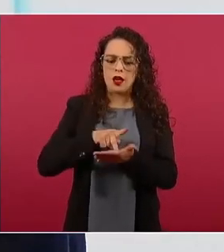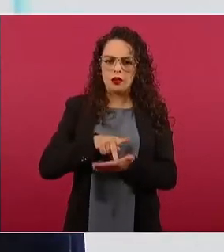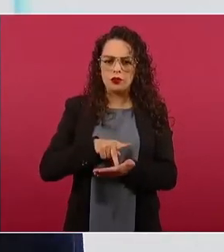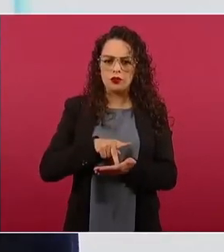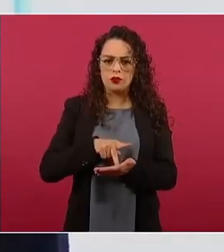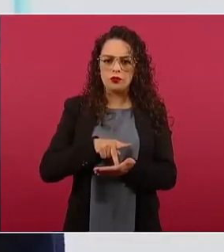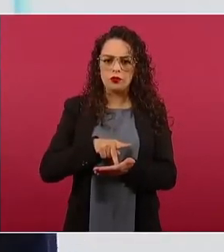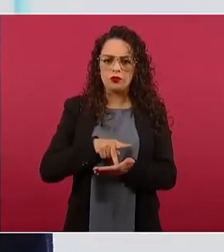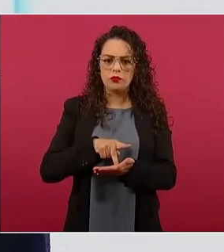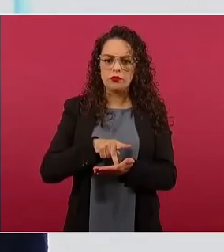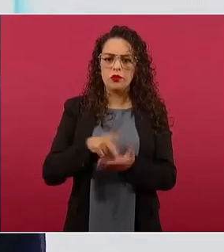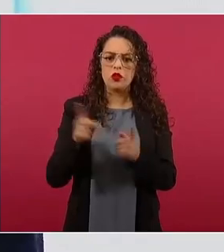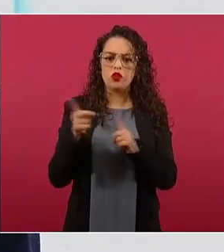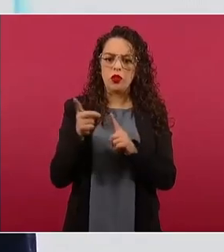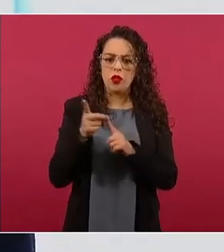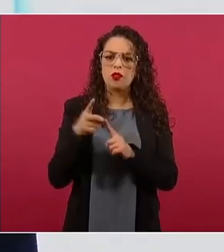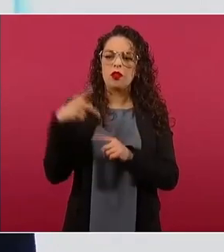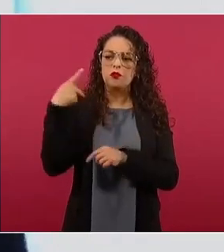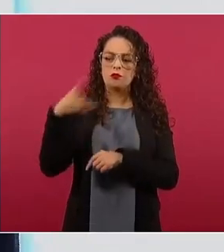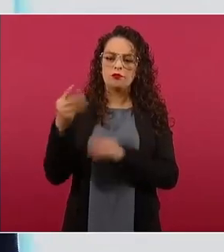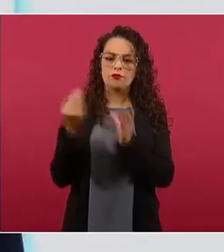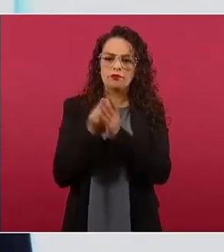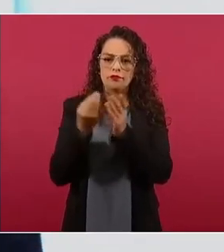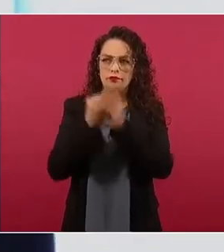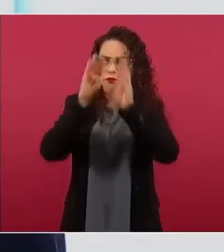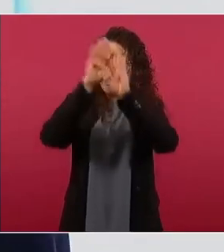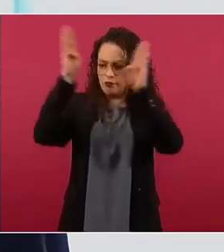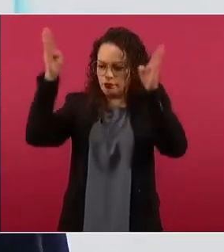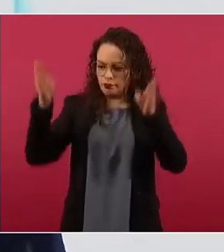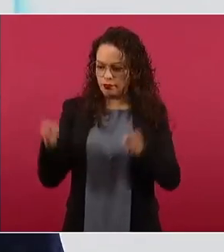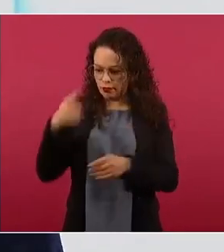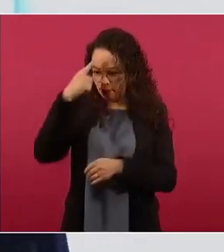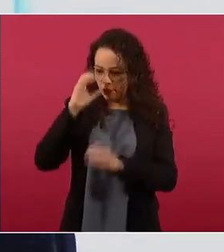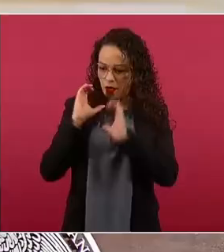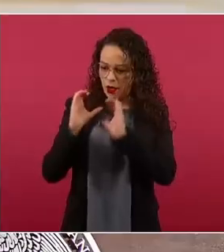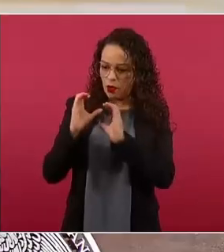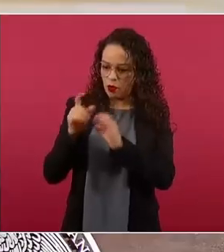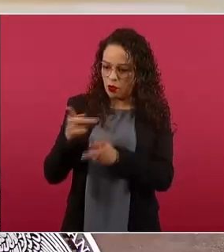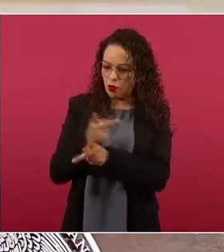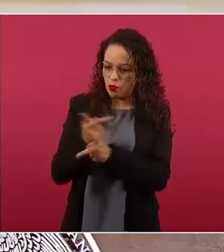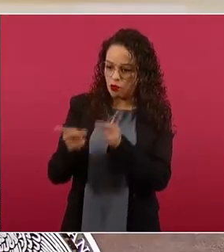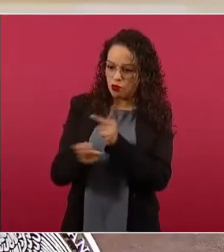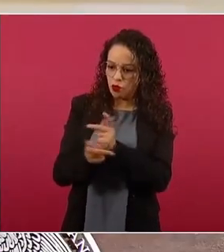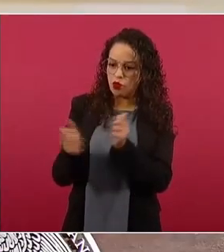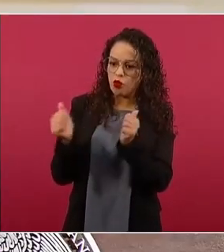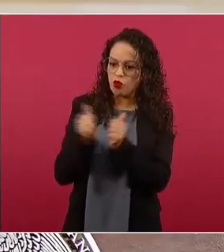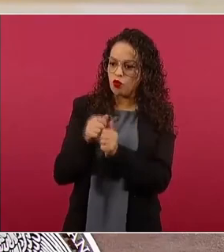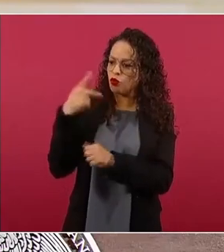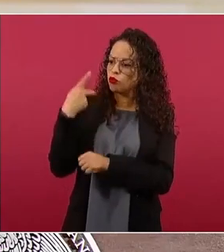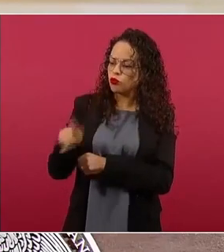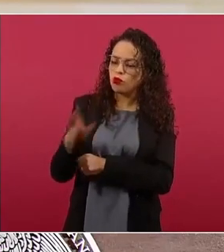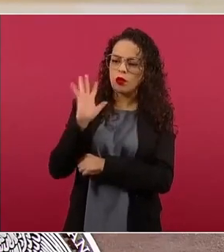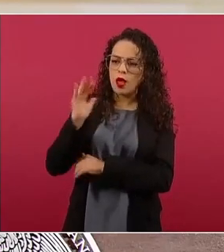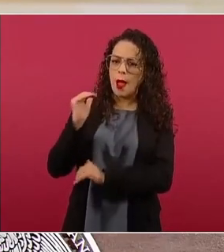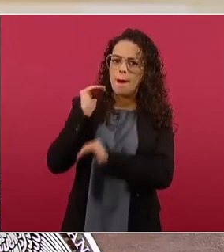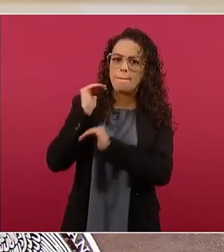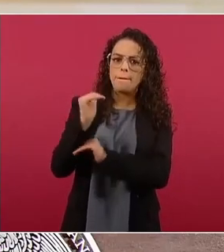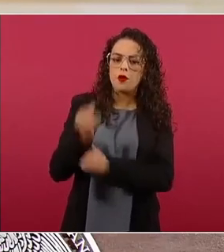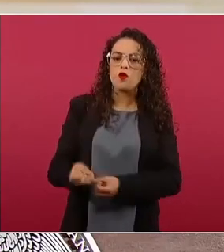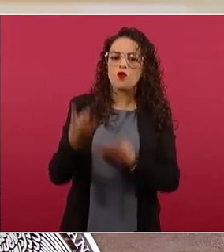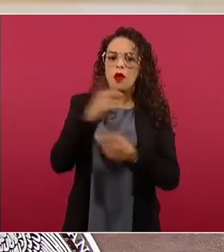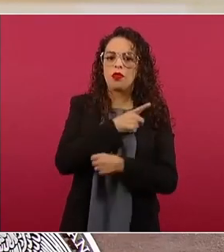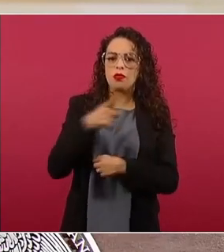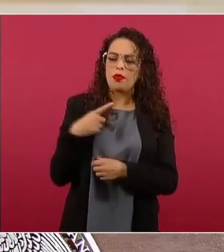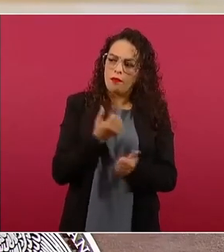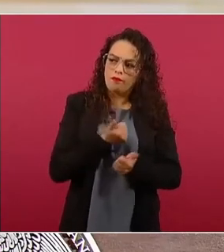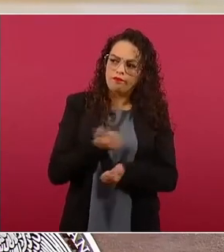los muebles conservadores del producto, en las cantidades y ubicaciones solicitadas en cada orden de suministro.